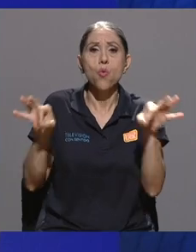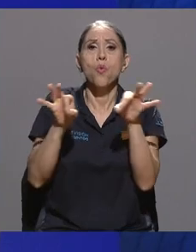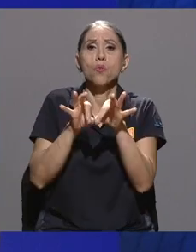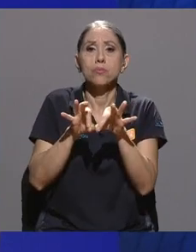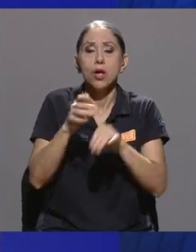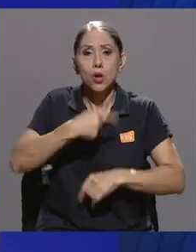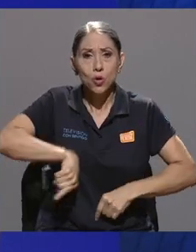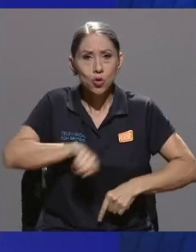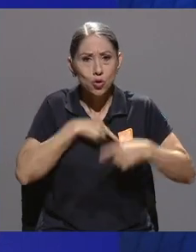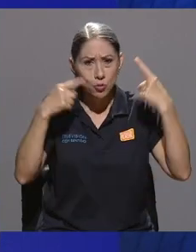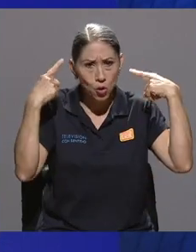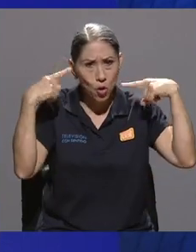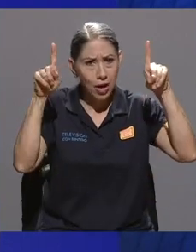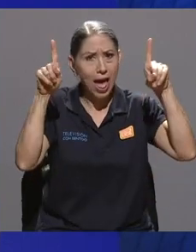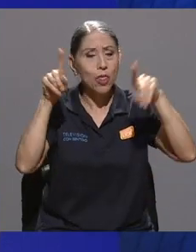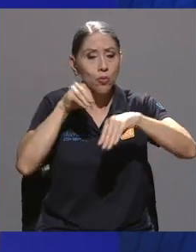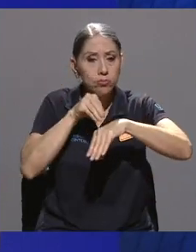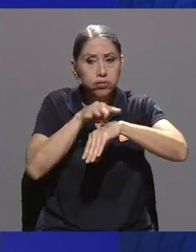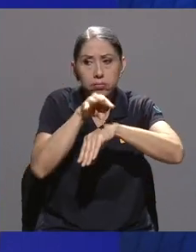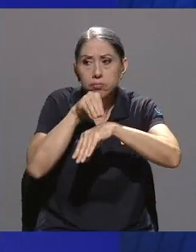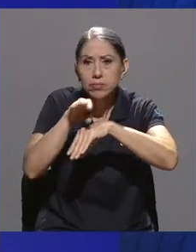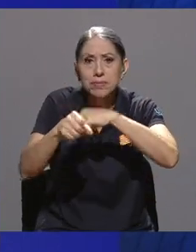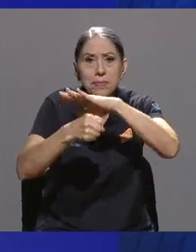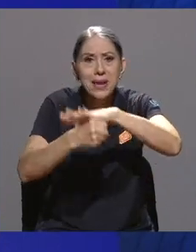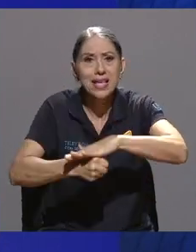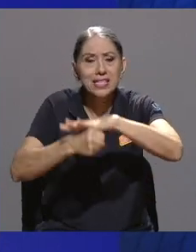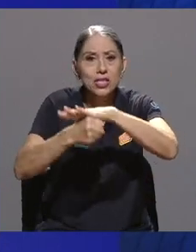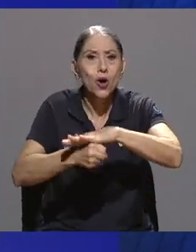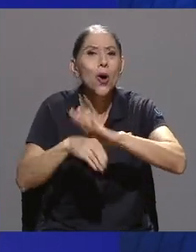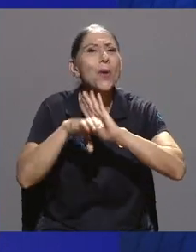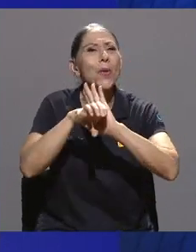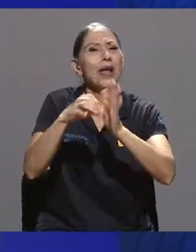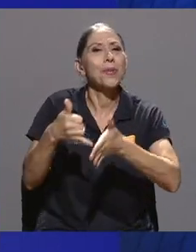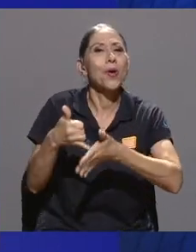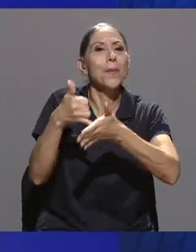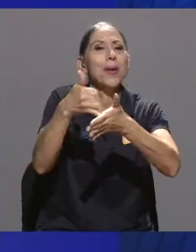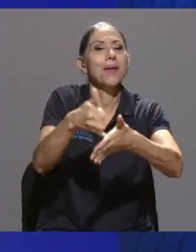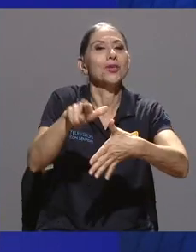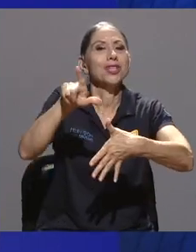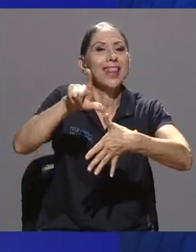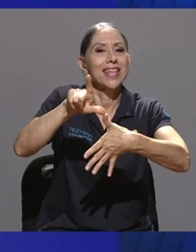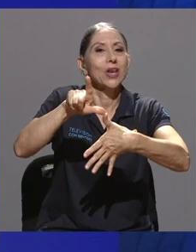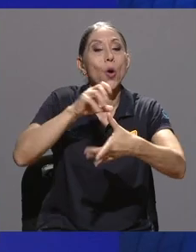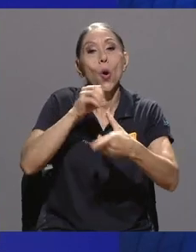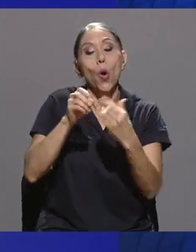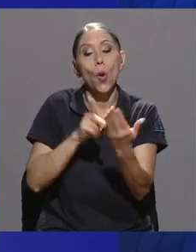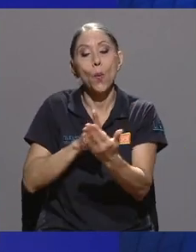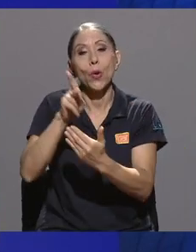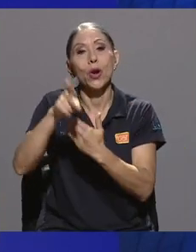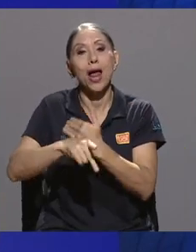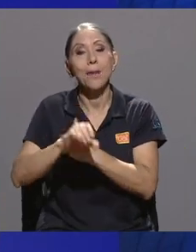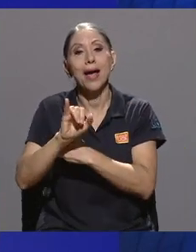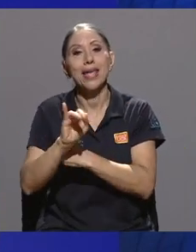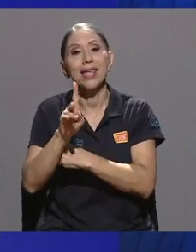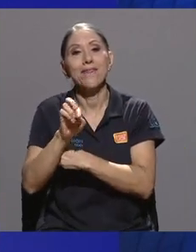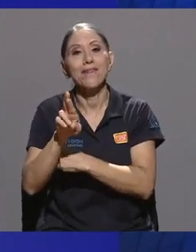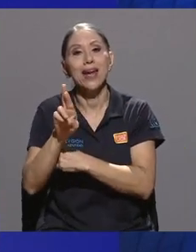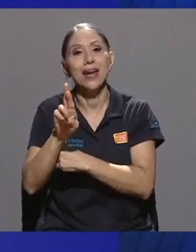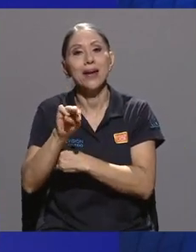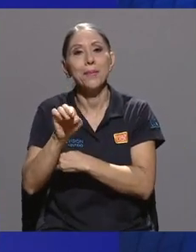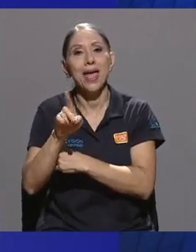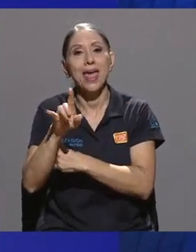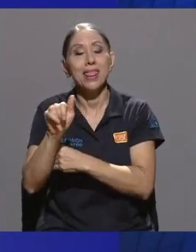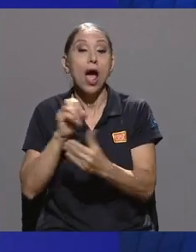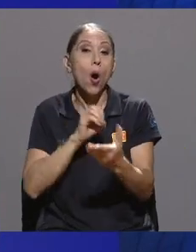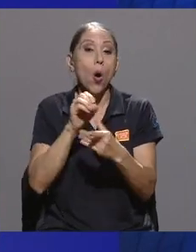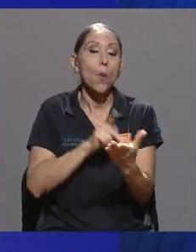logrado tener presión o incidencia en espacios como, por ejemplo, los premios latinos o el programa Ibermedia o el programa